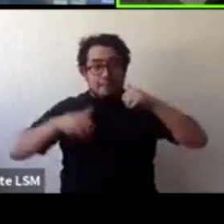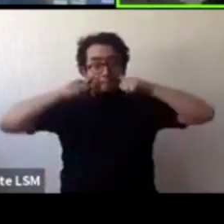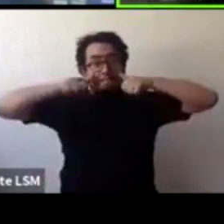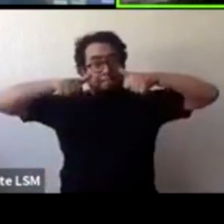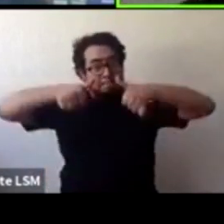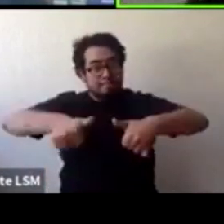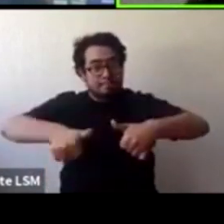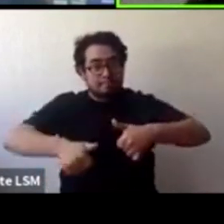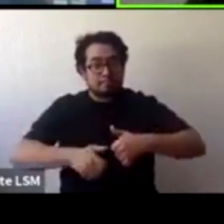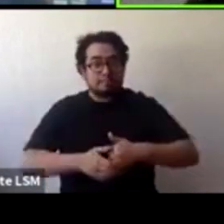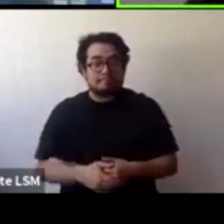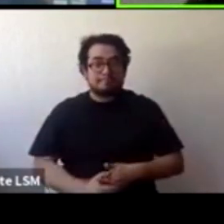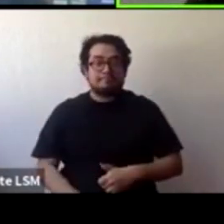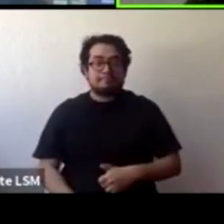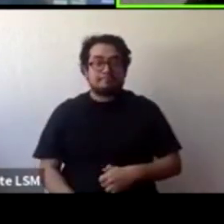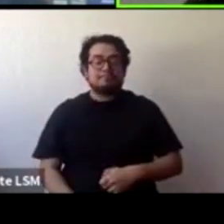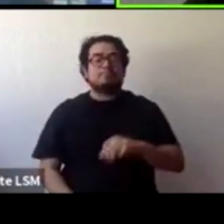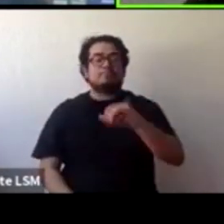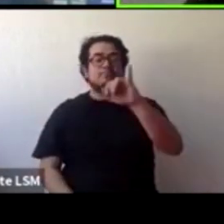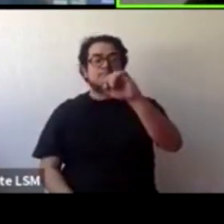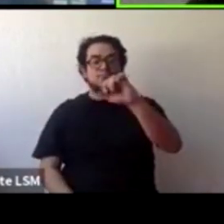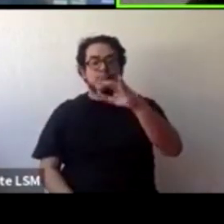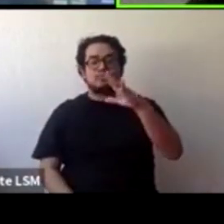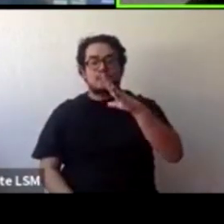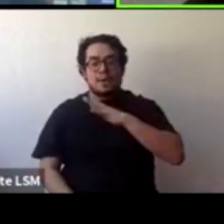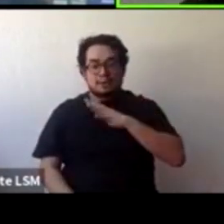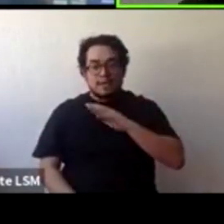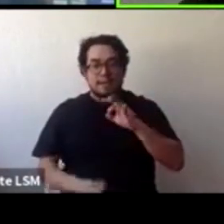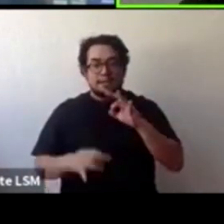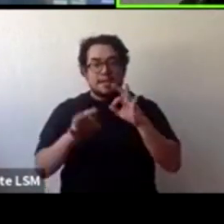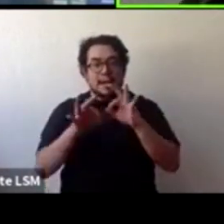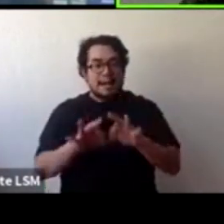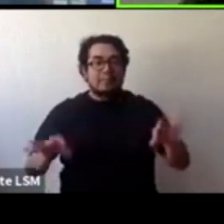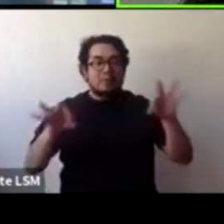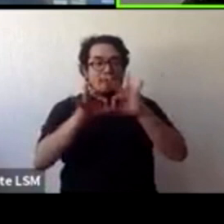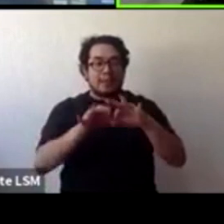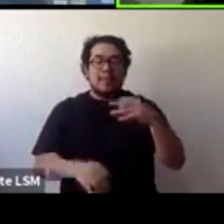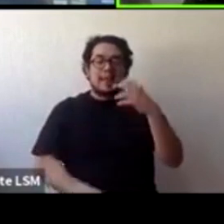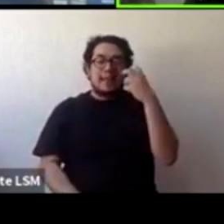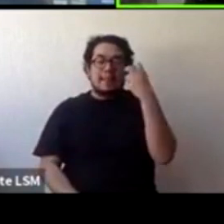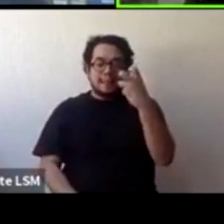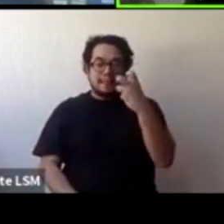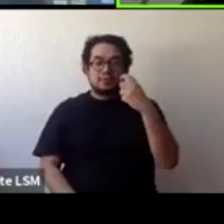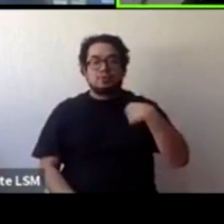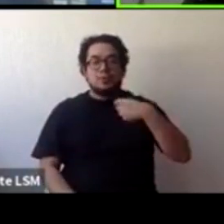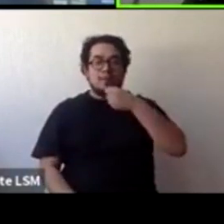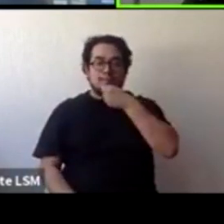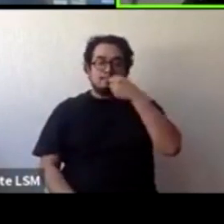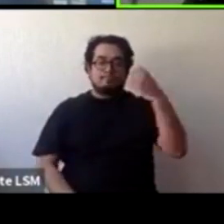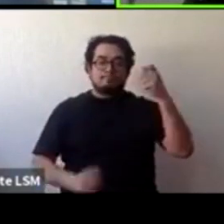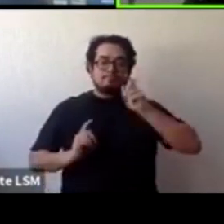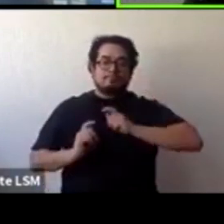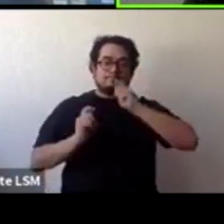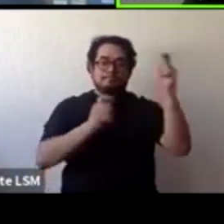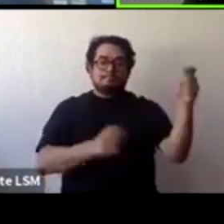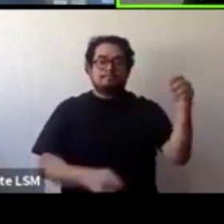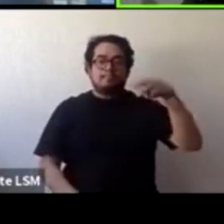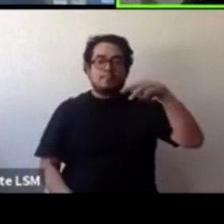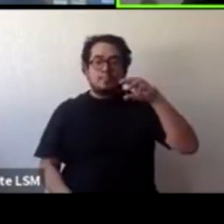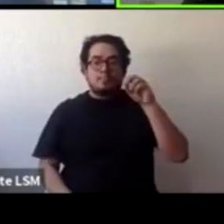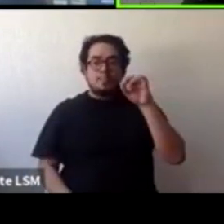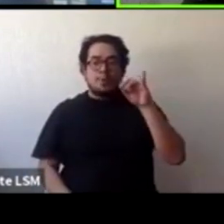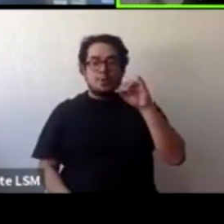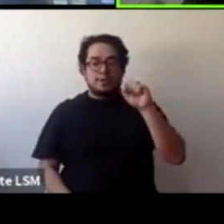ver, abres también una parte indispensable de esta conversación, le paso la palabra a Moisés, pero que tiene que ver justamente con